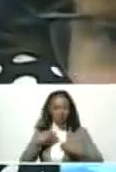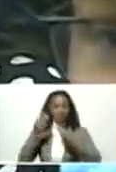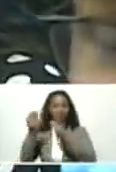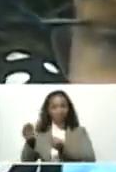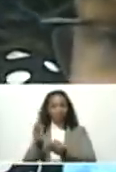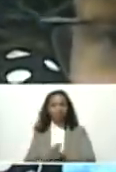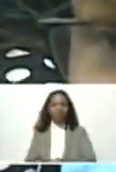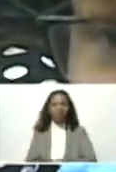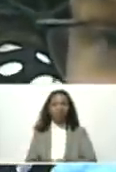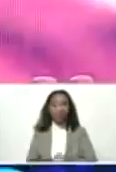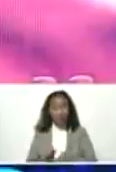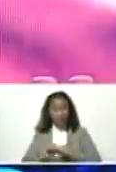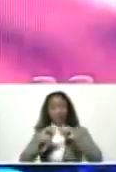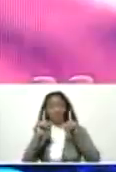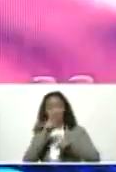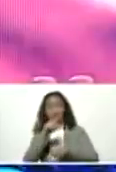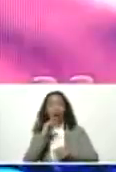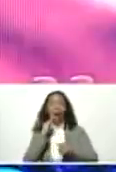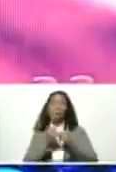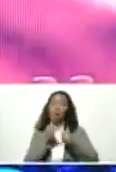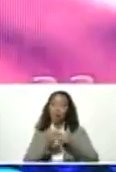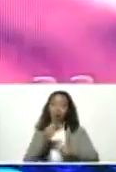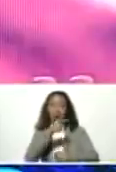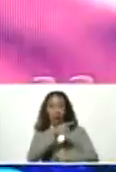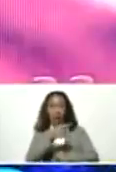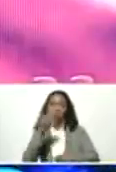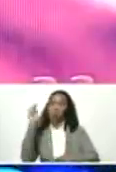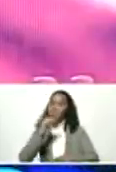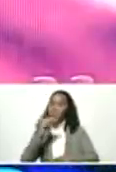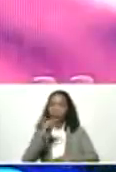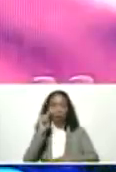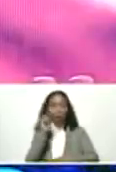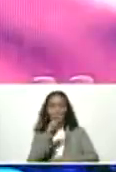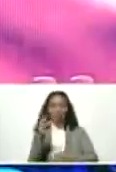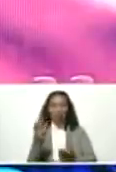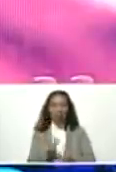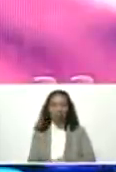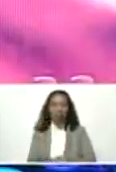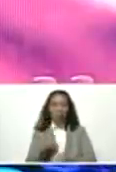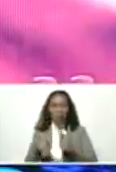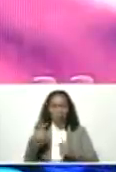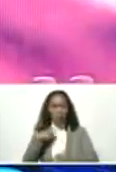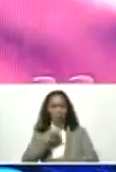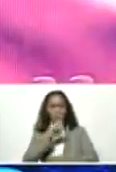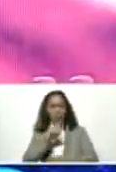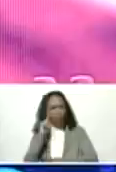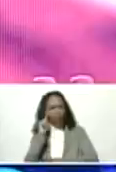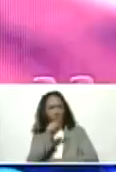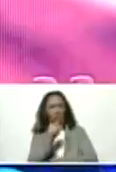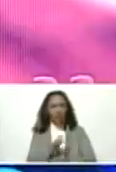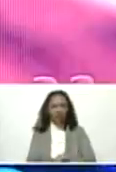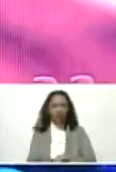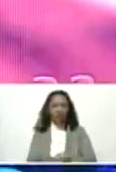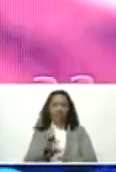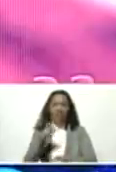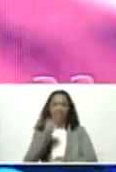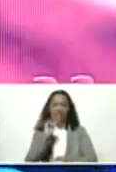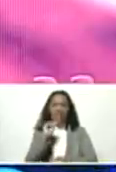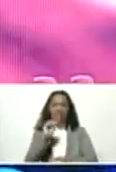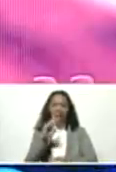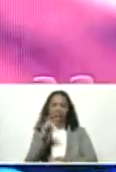oye increíble porque es un apellido que de verdad yo nunca lo había visto por eso se me ocurrió preguntarle Gisela Farako